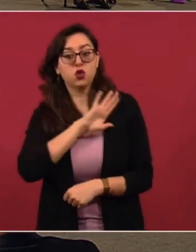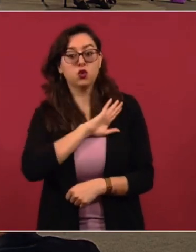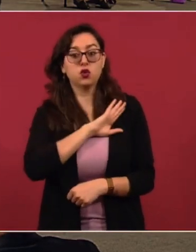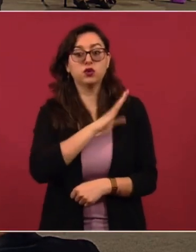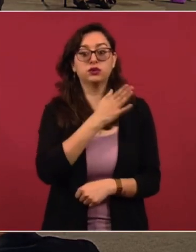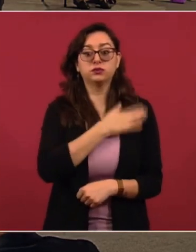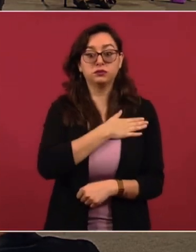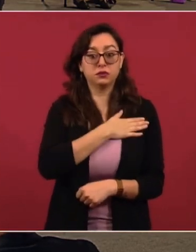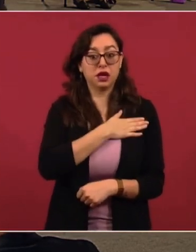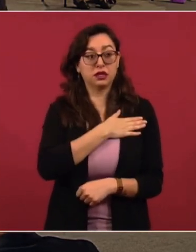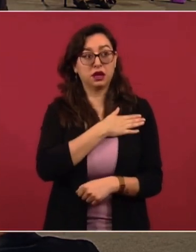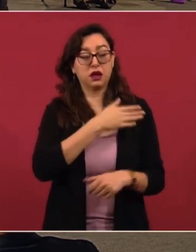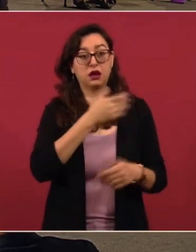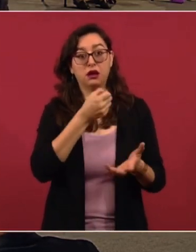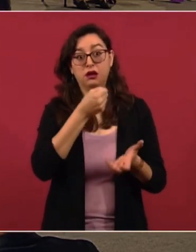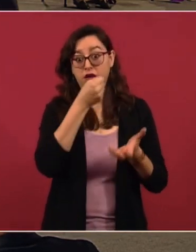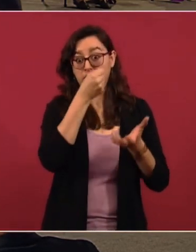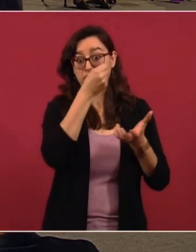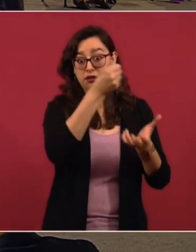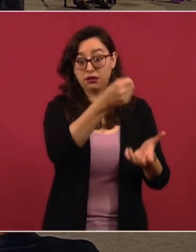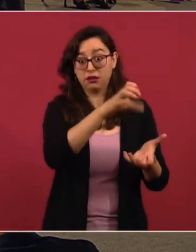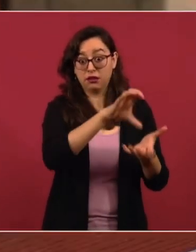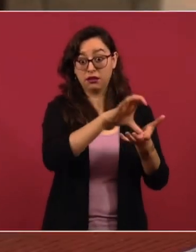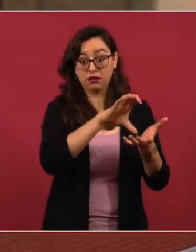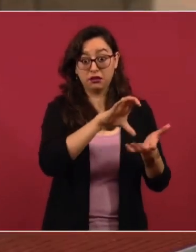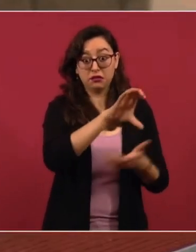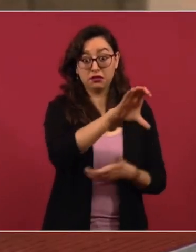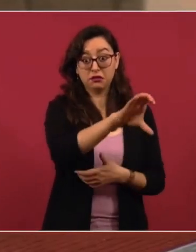Tómalo. Nada.